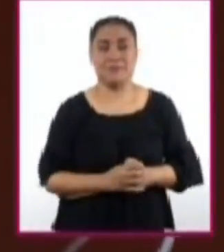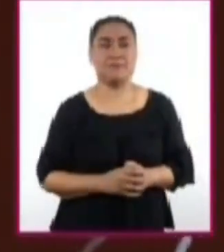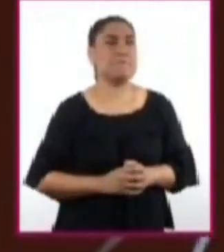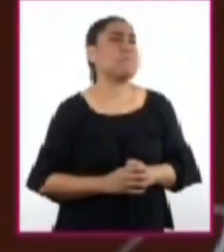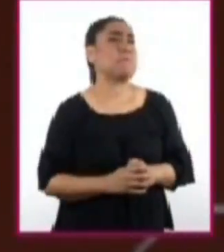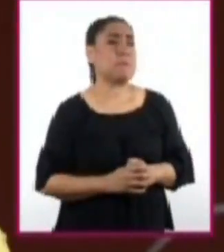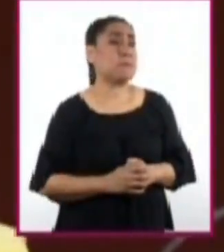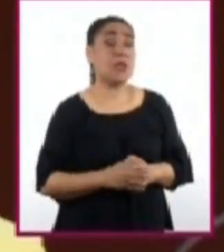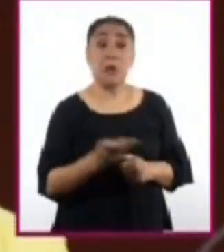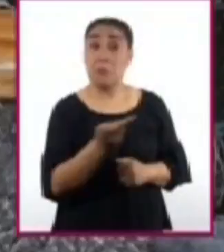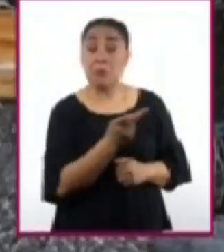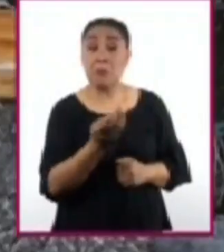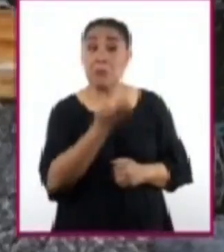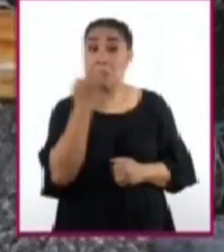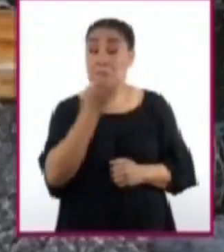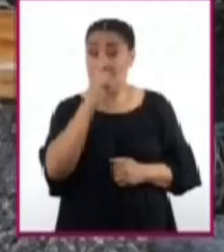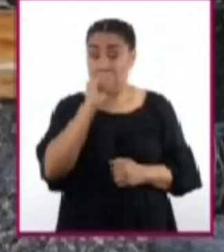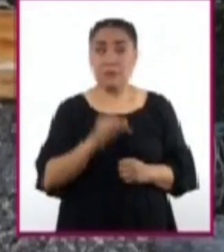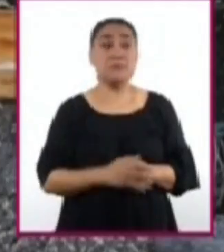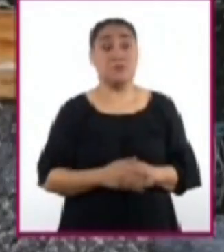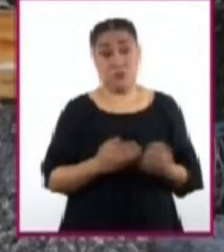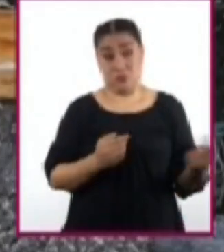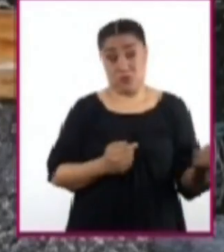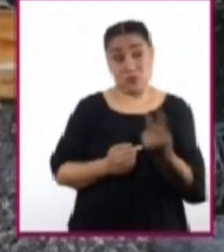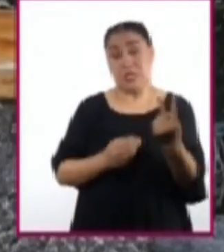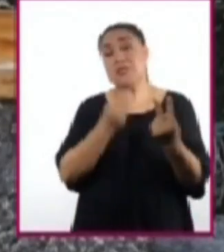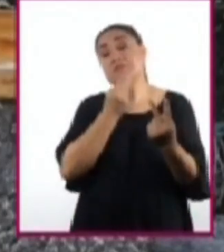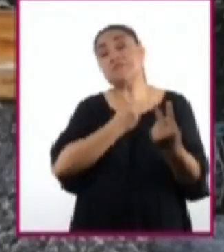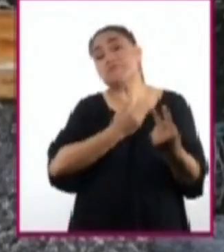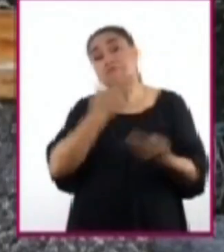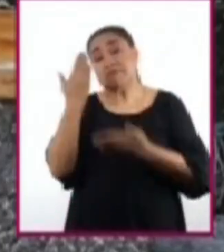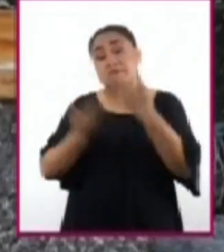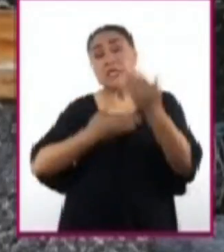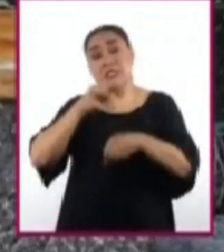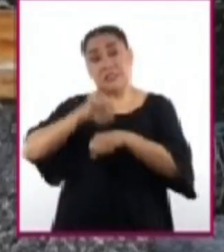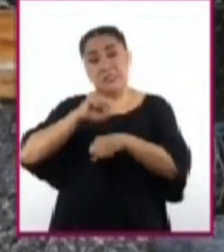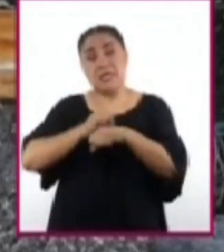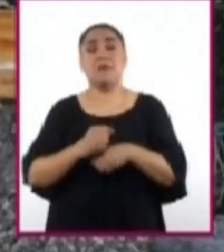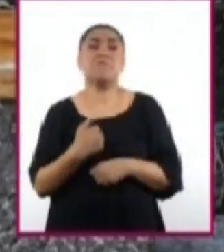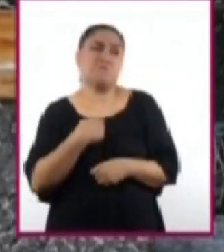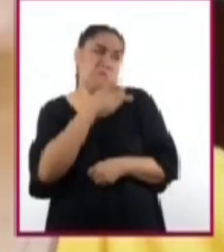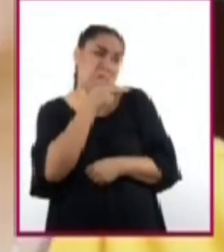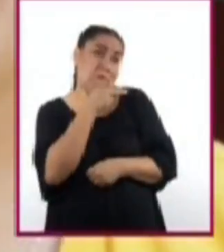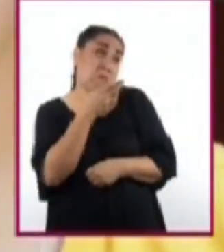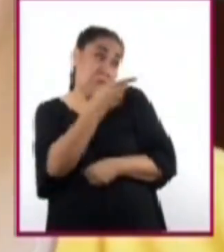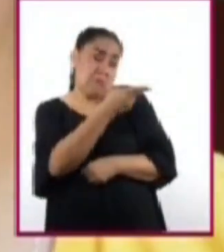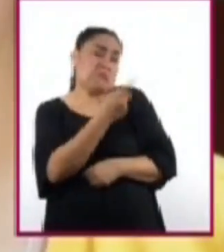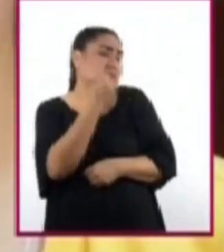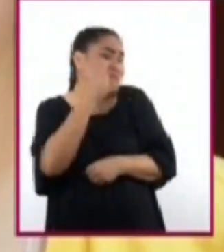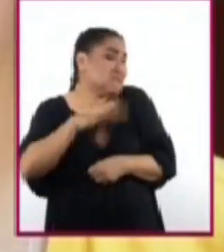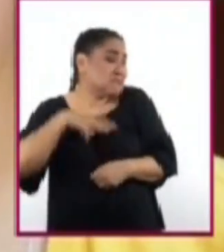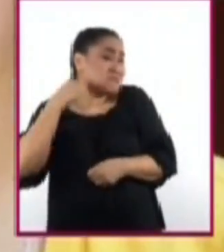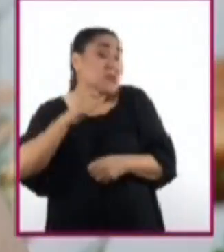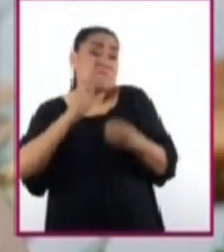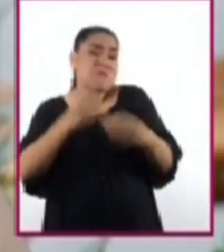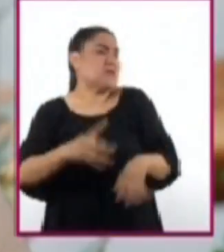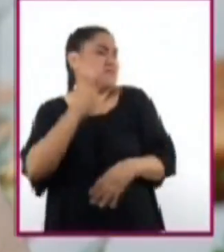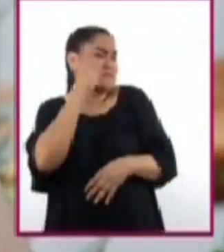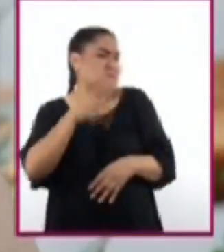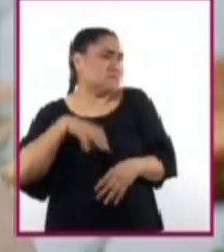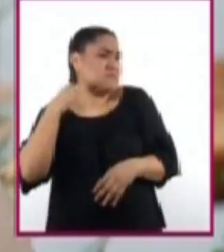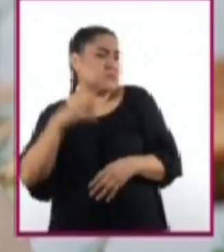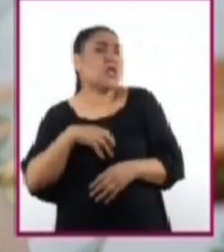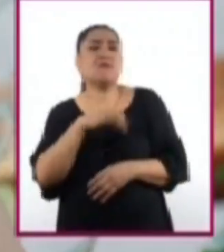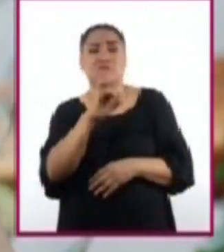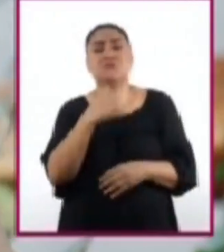¿Entonces ya no estudiaron? Ahora los dos están en la noche en la secundaria. Mi papá dice que nunca es tarde. ¡Qué padre! Sí, yo les